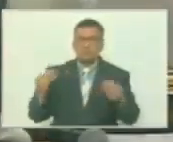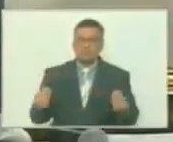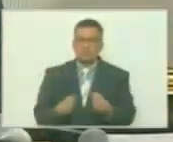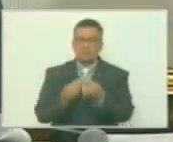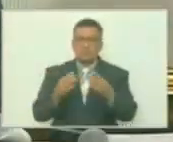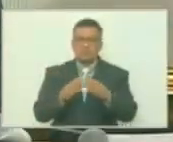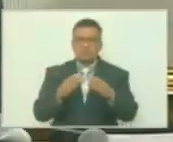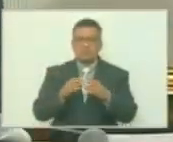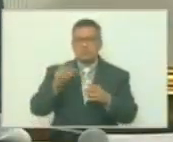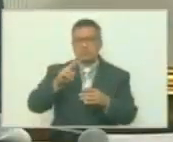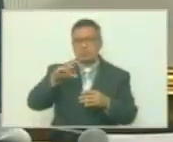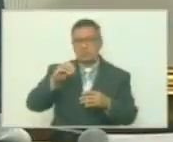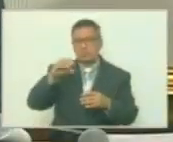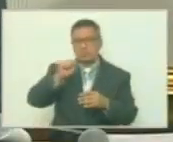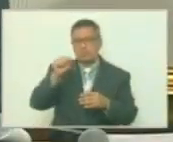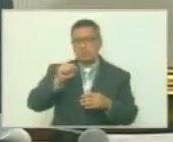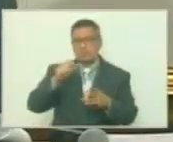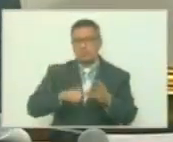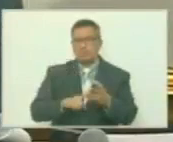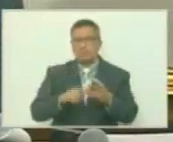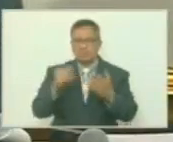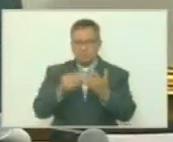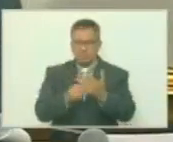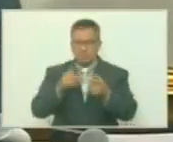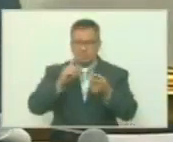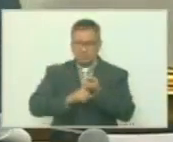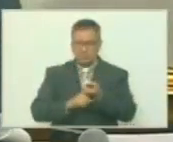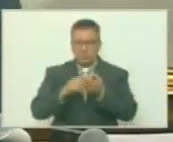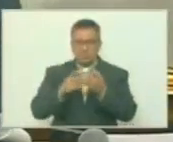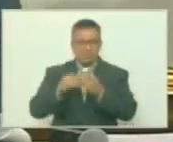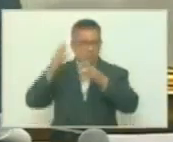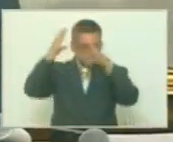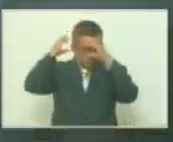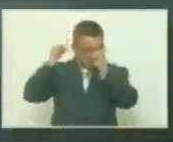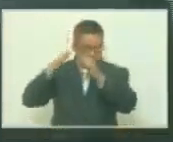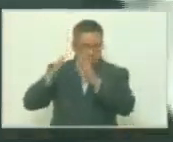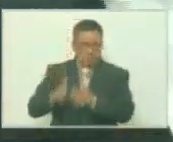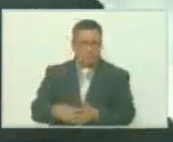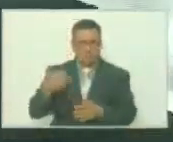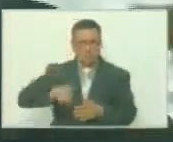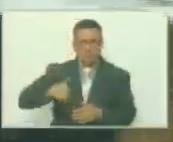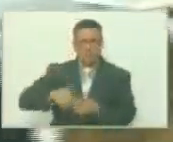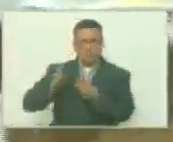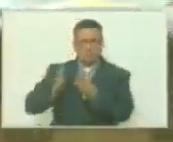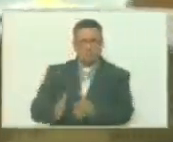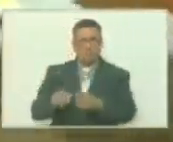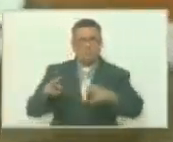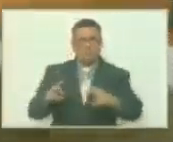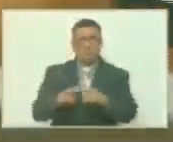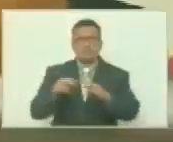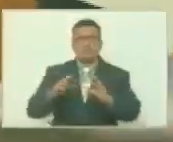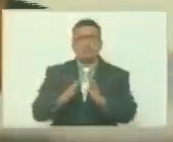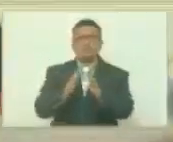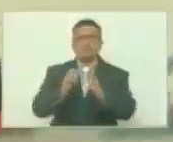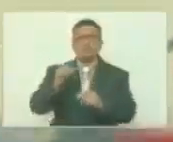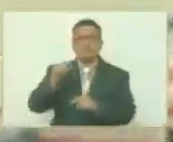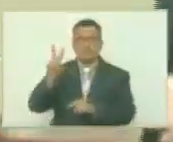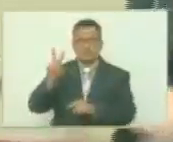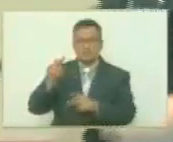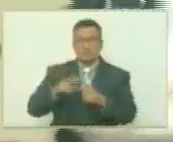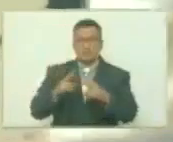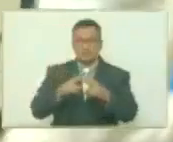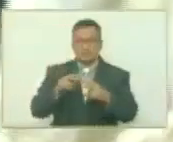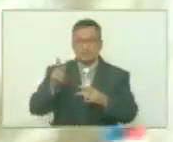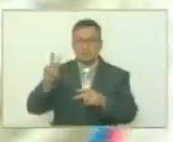por la señora Rosa Teresa Fradera esposa del embajador de la república argentina ante la república bolivariana de Venezuela